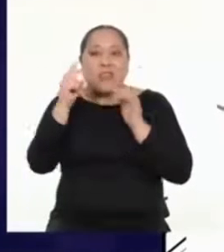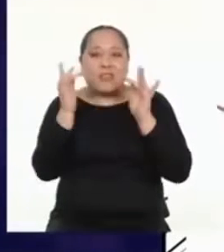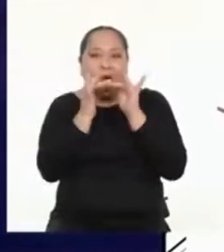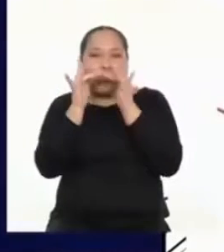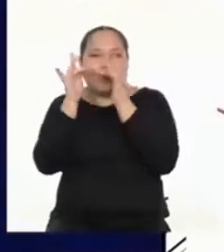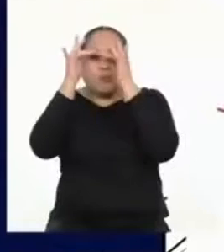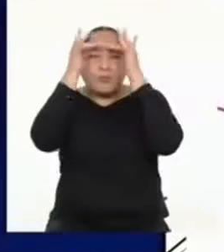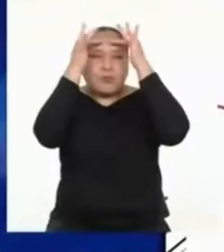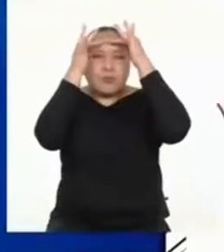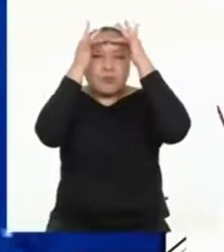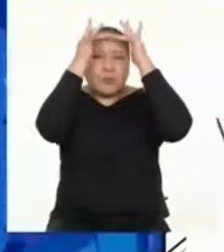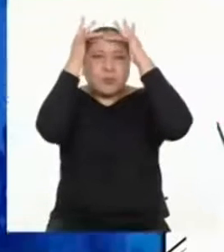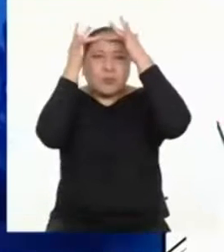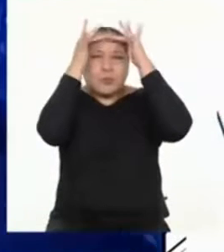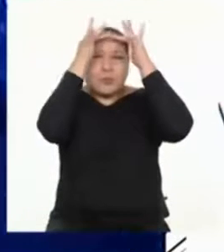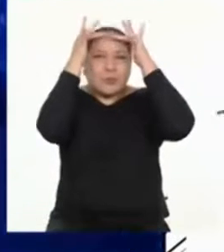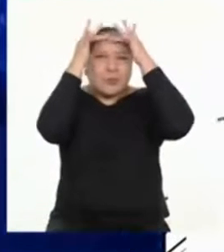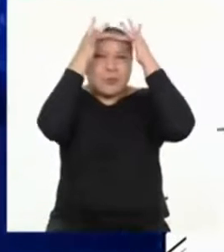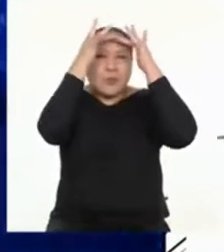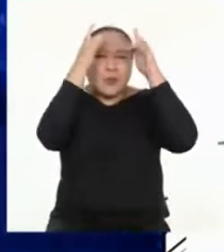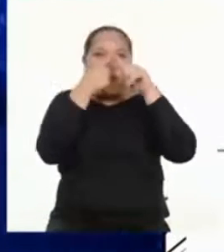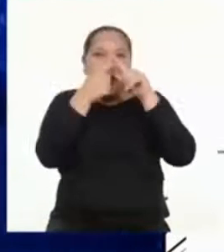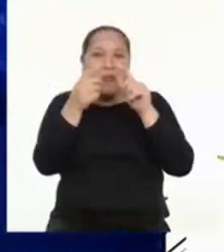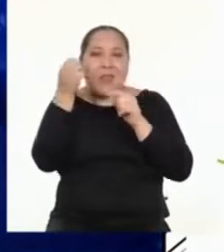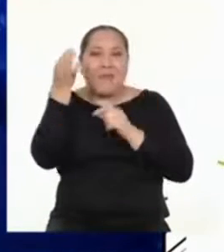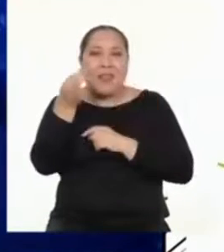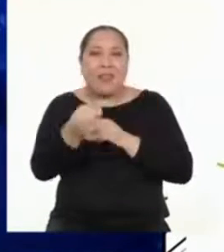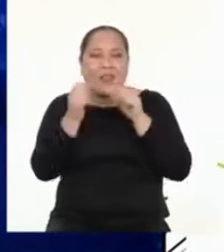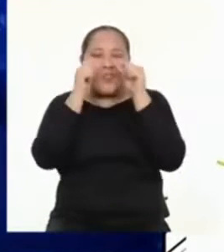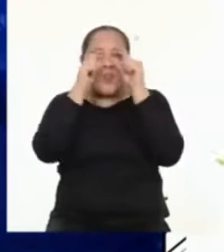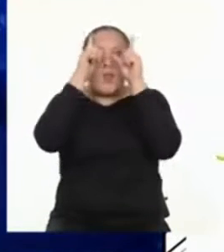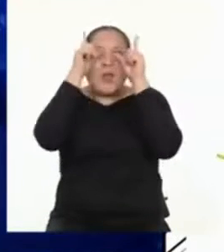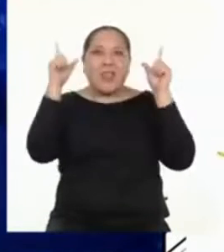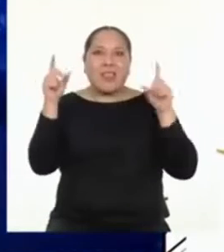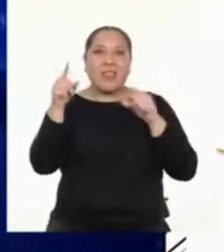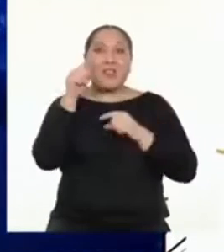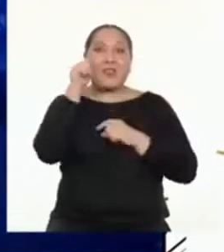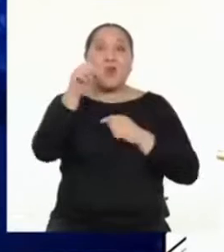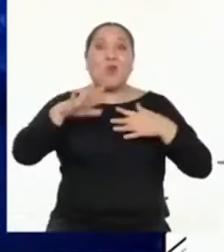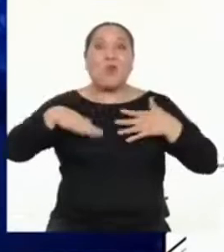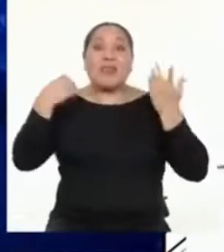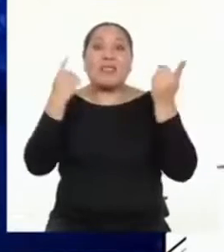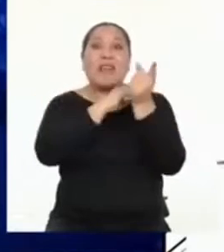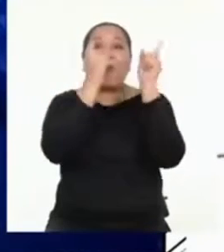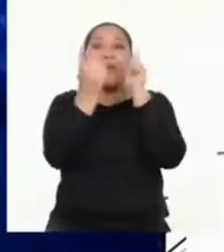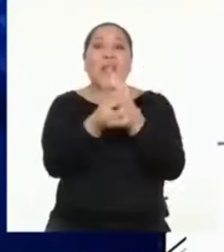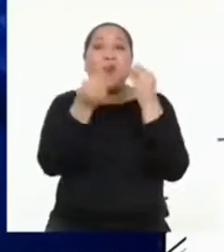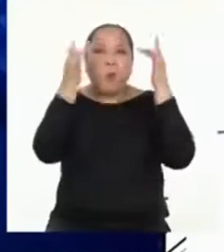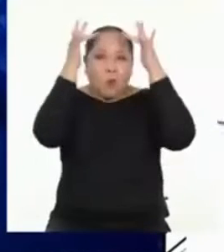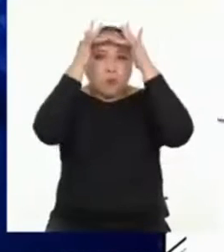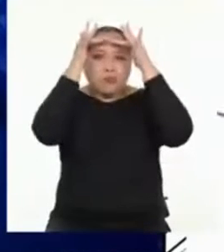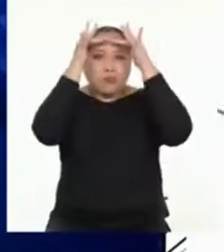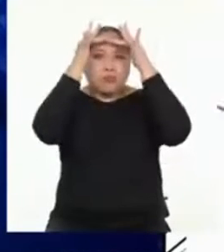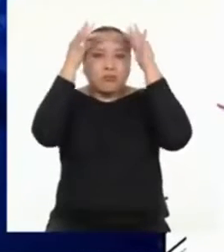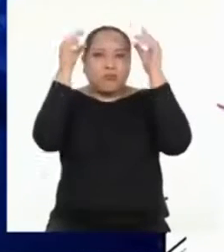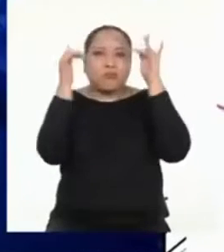Pero lo realmente fascinante es que tienes el poder de cambiar cómo tus neuronas están conectadas